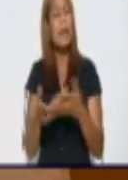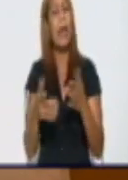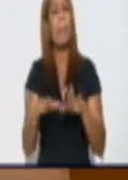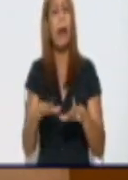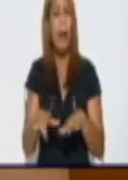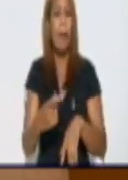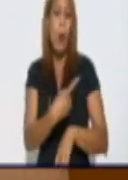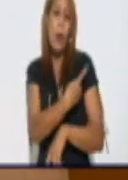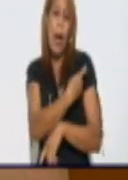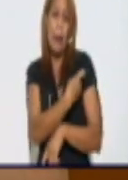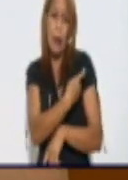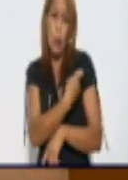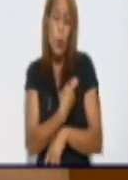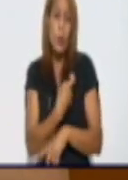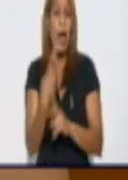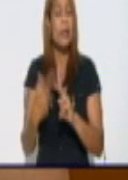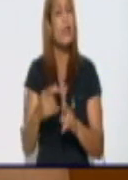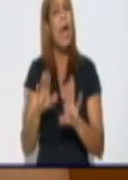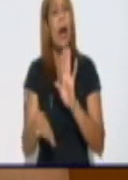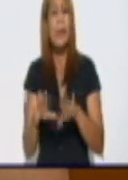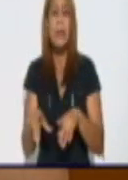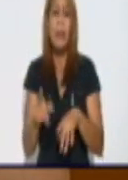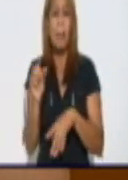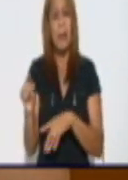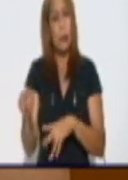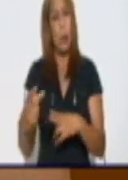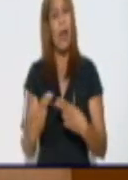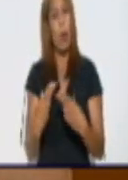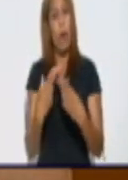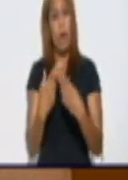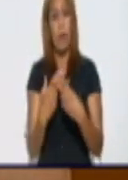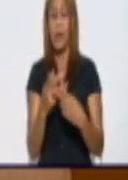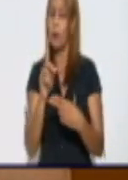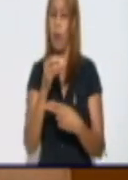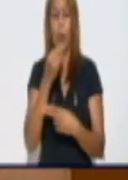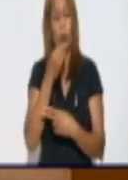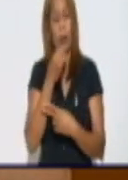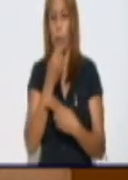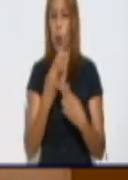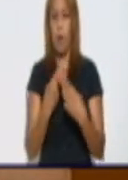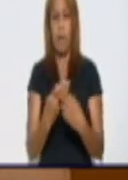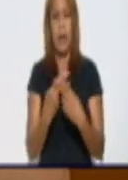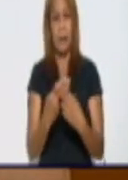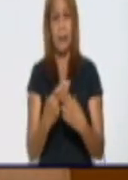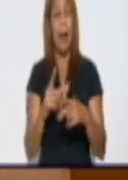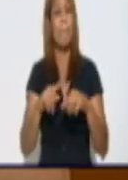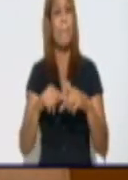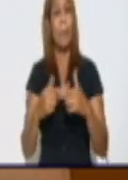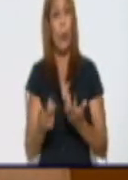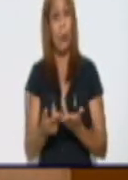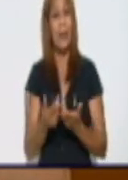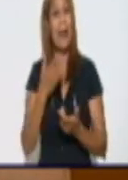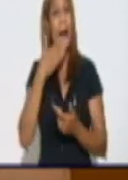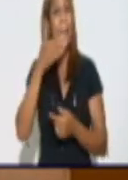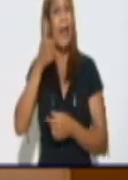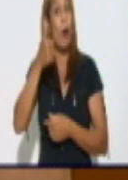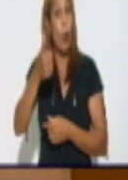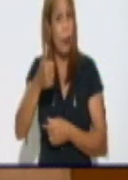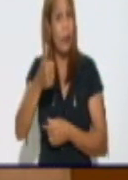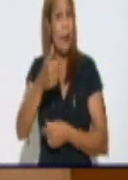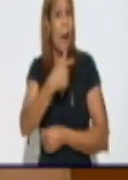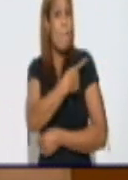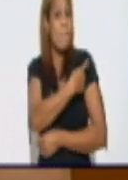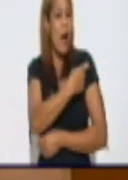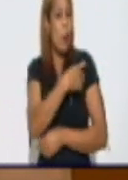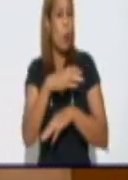y las personas se confían, y no podemos confiarnos para nada. Porque las mejores vacunas para esto son las medidas